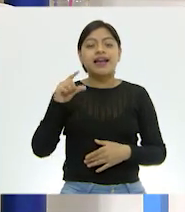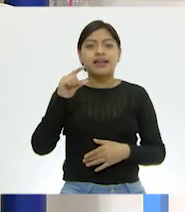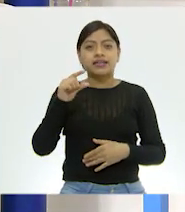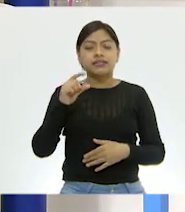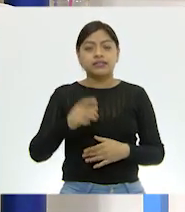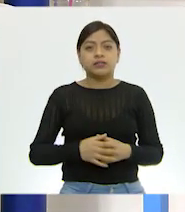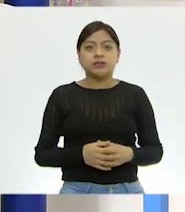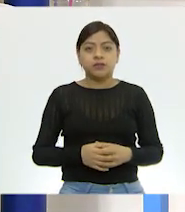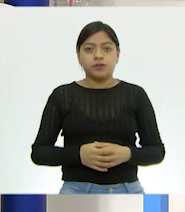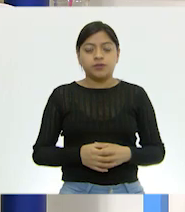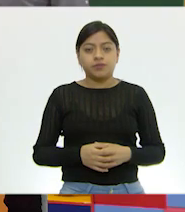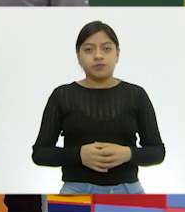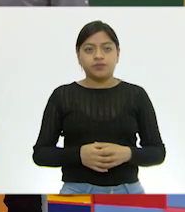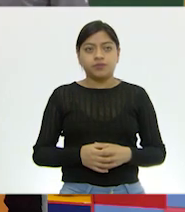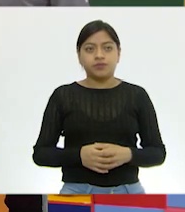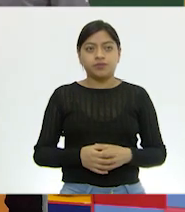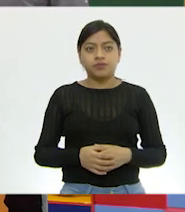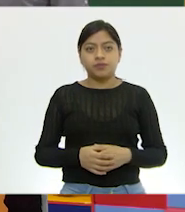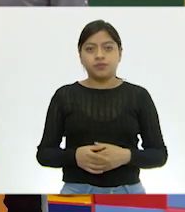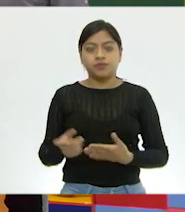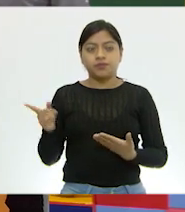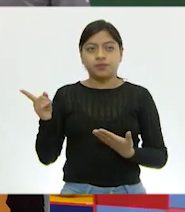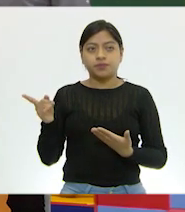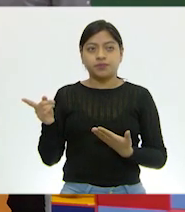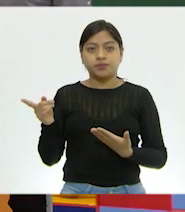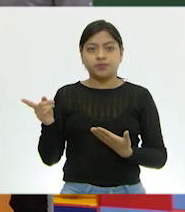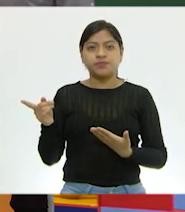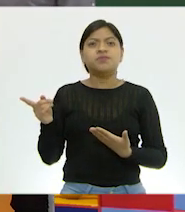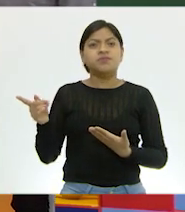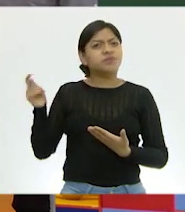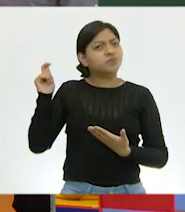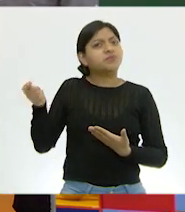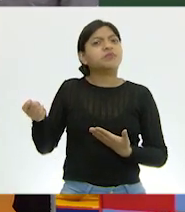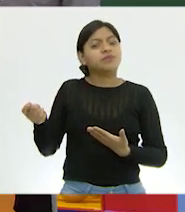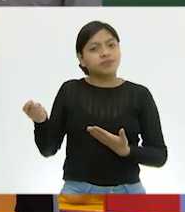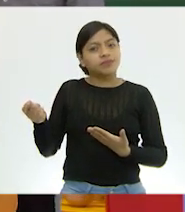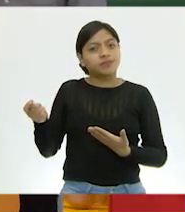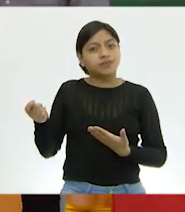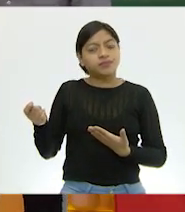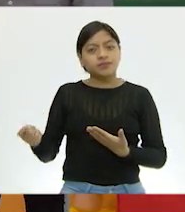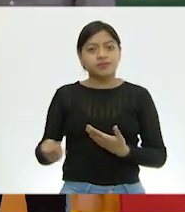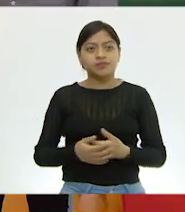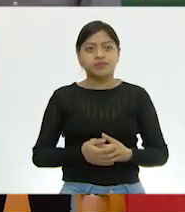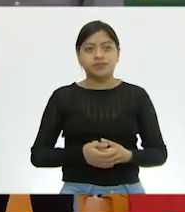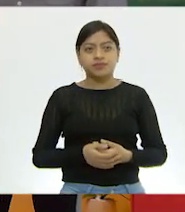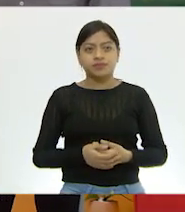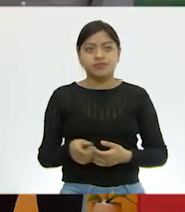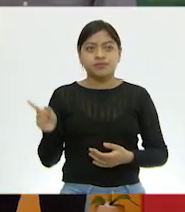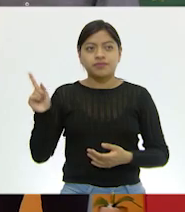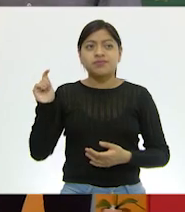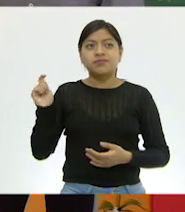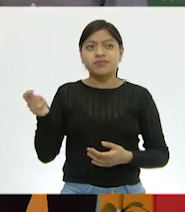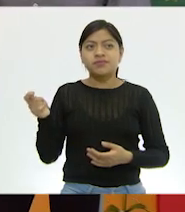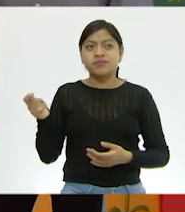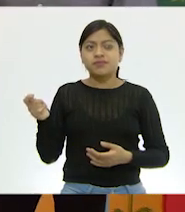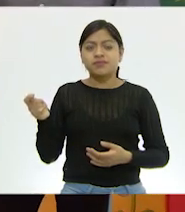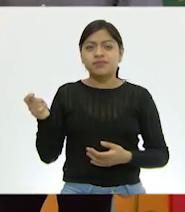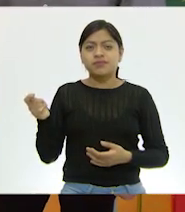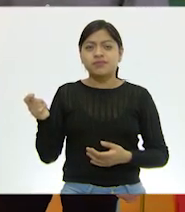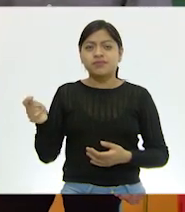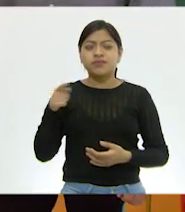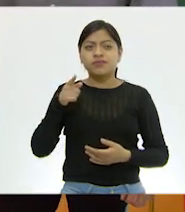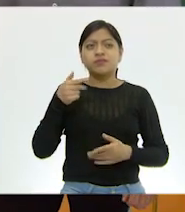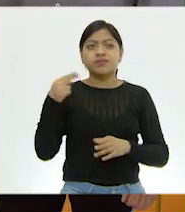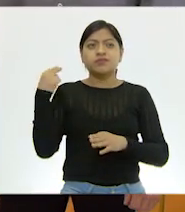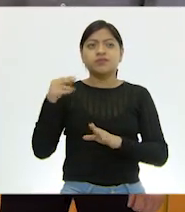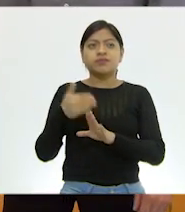nos ayuda a ver como más de cerca. Puedes señalarla muy bien. ¿Y qué es lo que tenemos ahí? Ya nos habías dado el